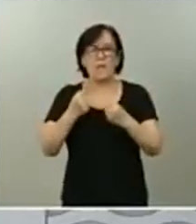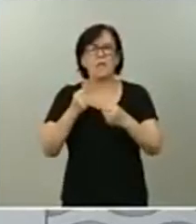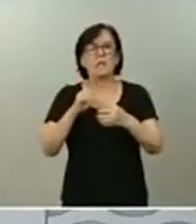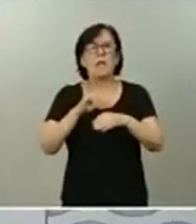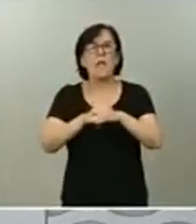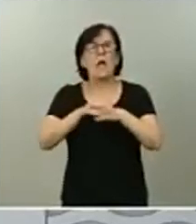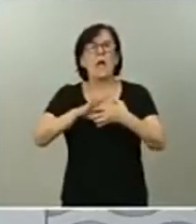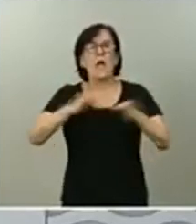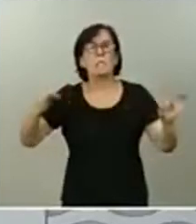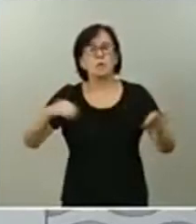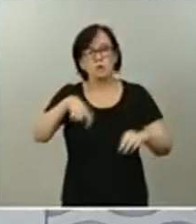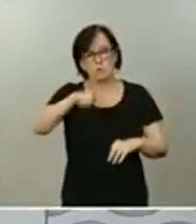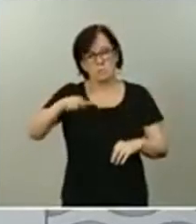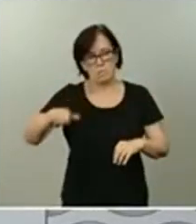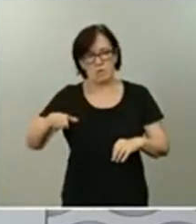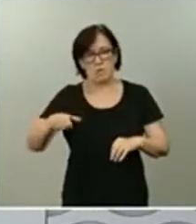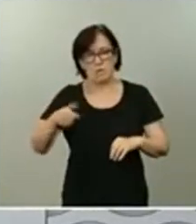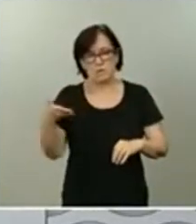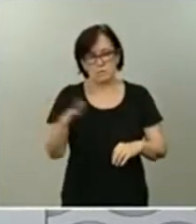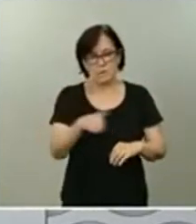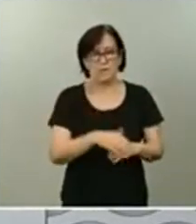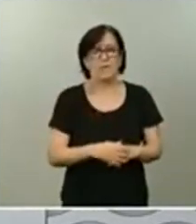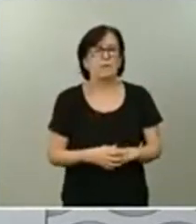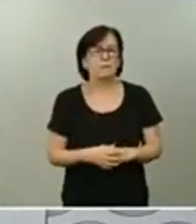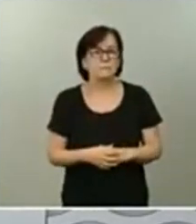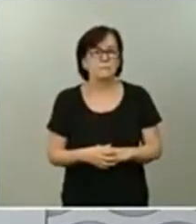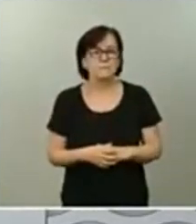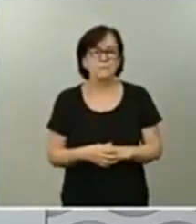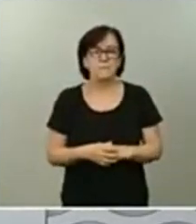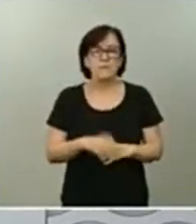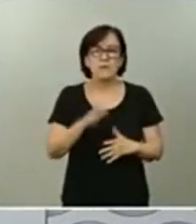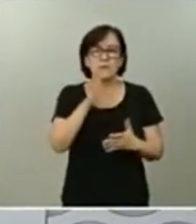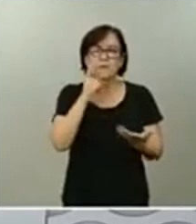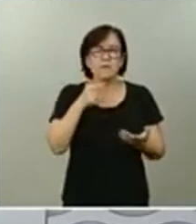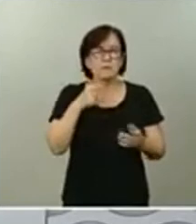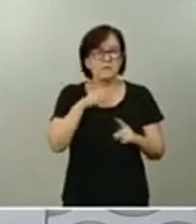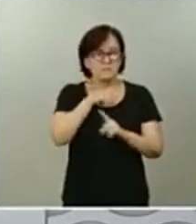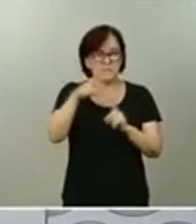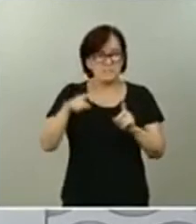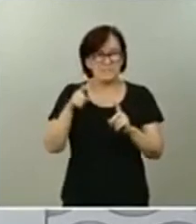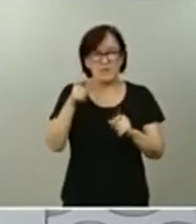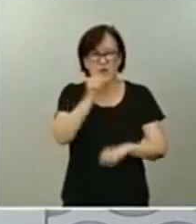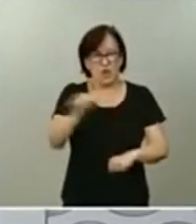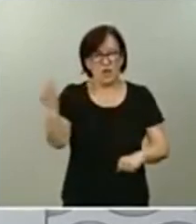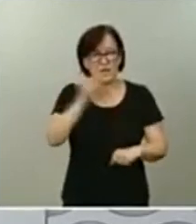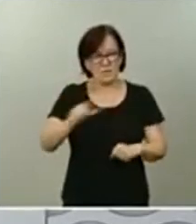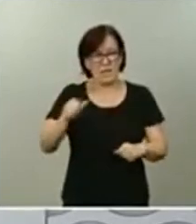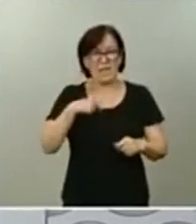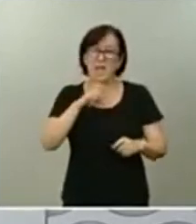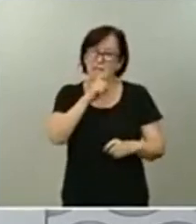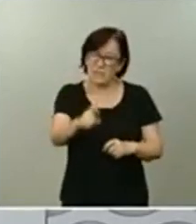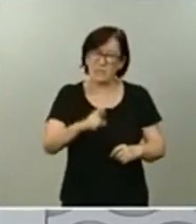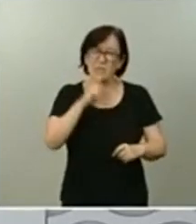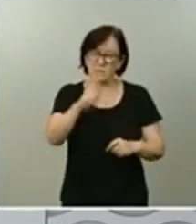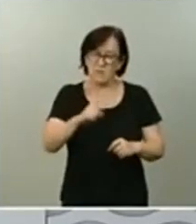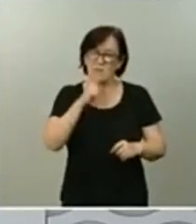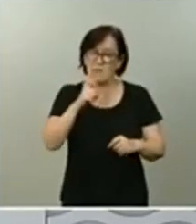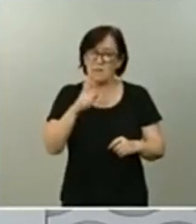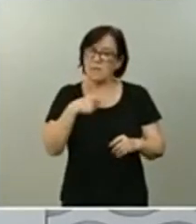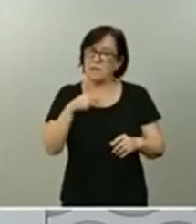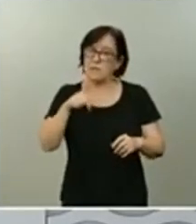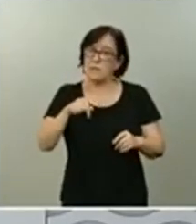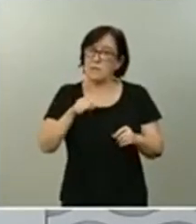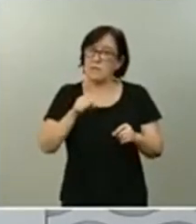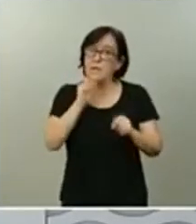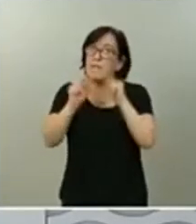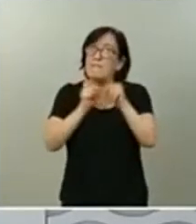fallecidas. Como advertimos todas las semanas y esta queremos seguir haciéndolo, el virus no se ha ido ni tampoco